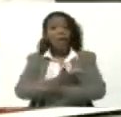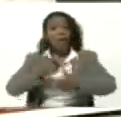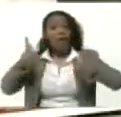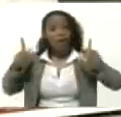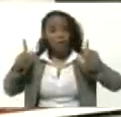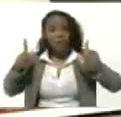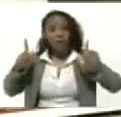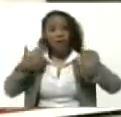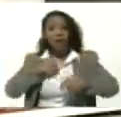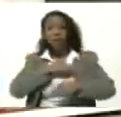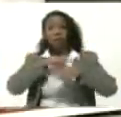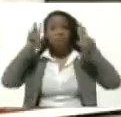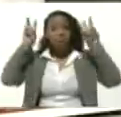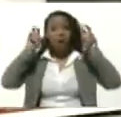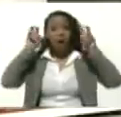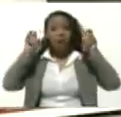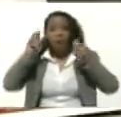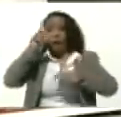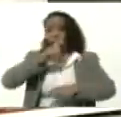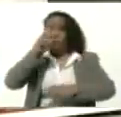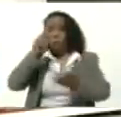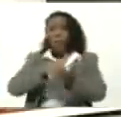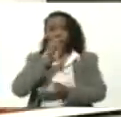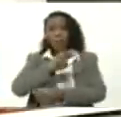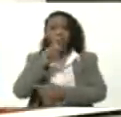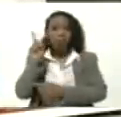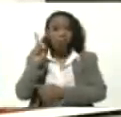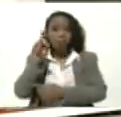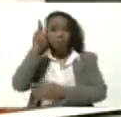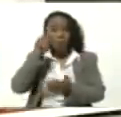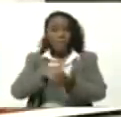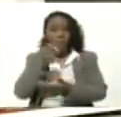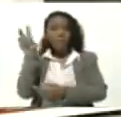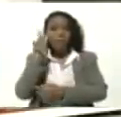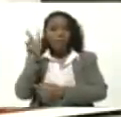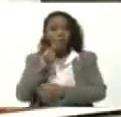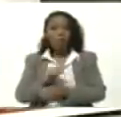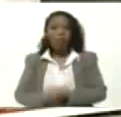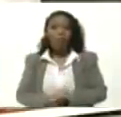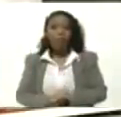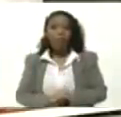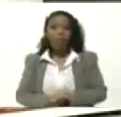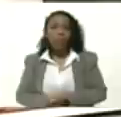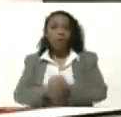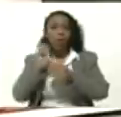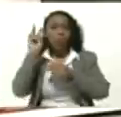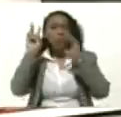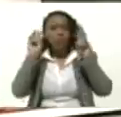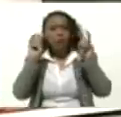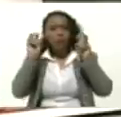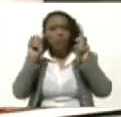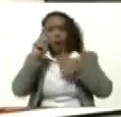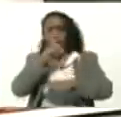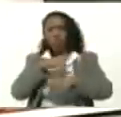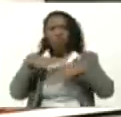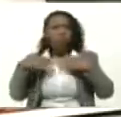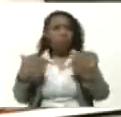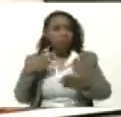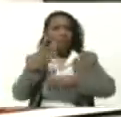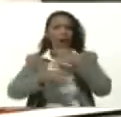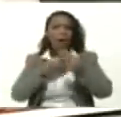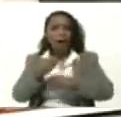Este nuevo Año 2021 2022 Un nuevo Año Que será